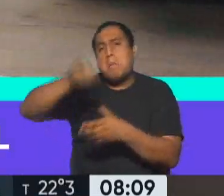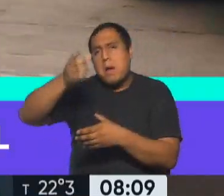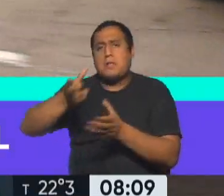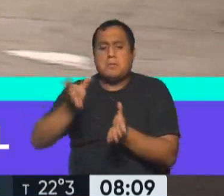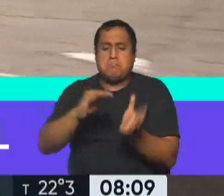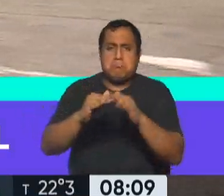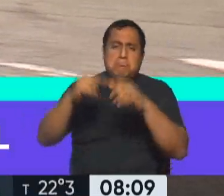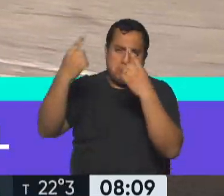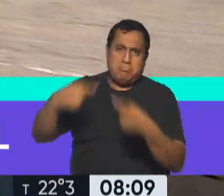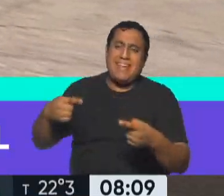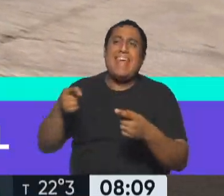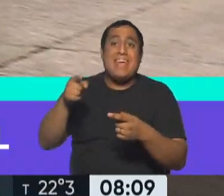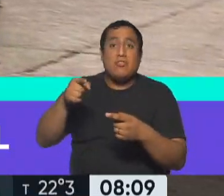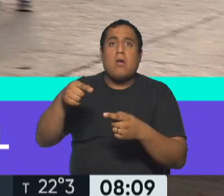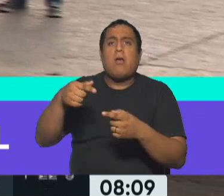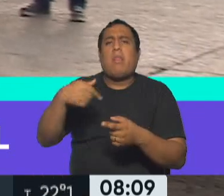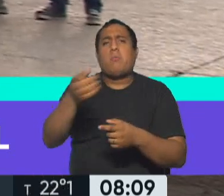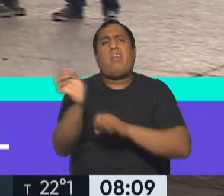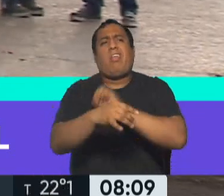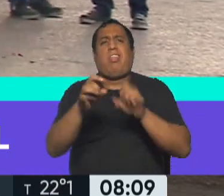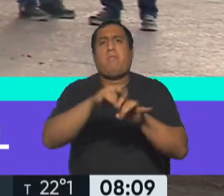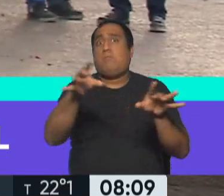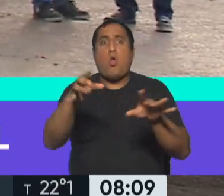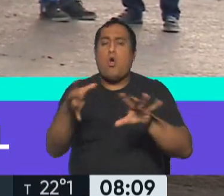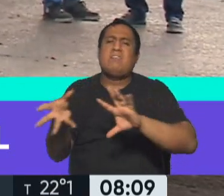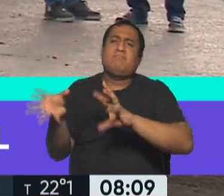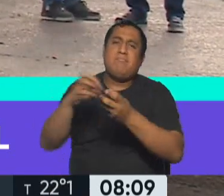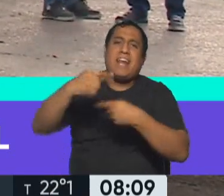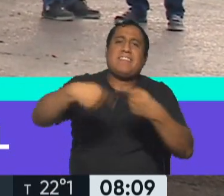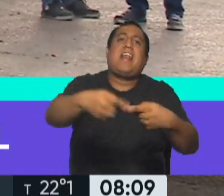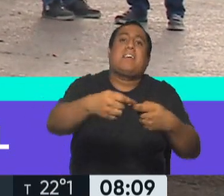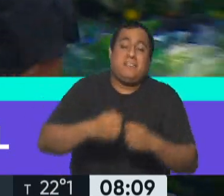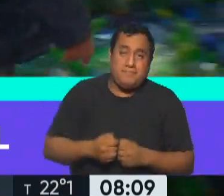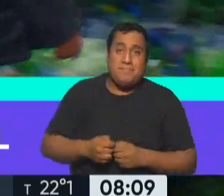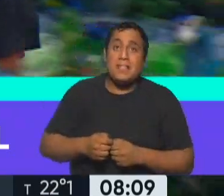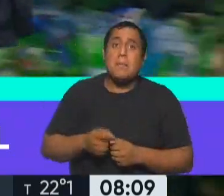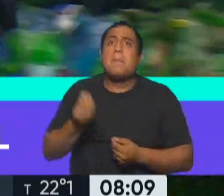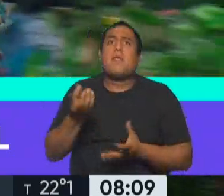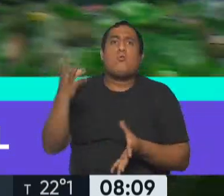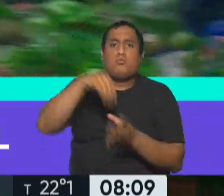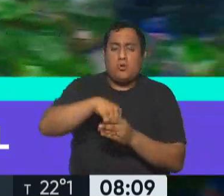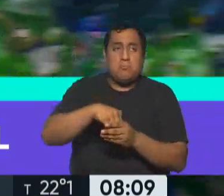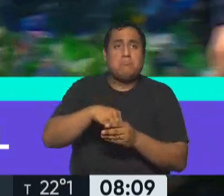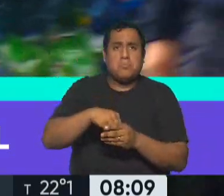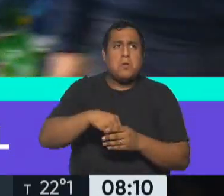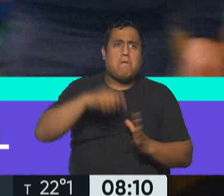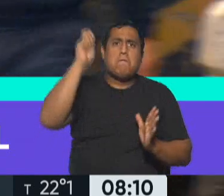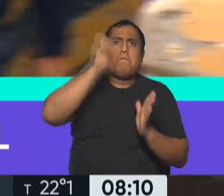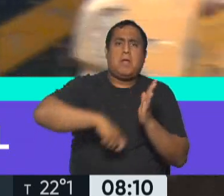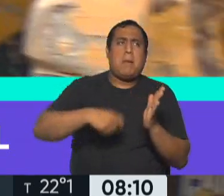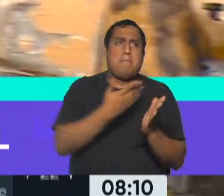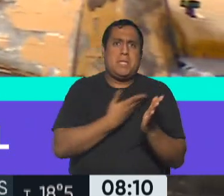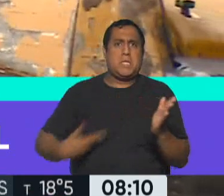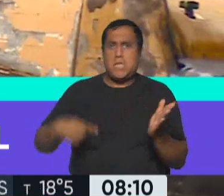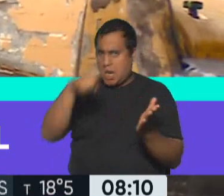necesitan reciclado posterior. La ley de envases con inclusión lleva la firma del Presidente de la Nación y